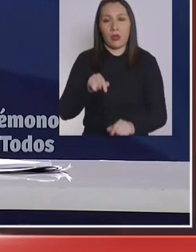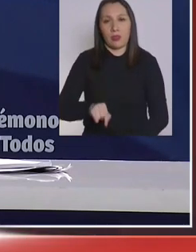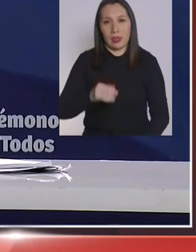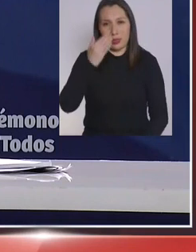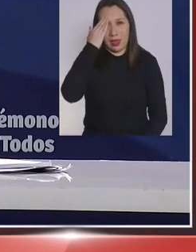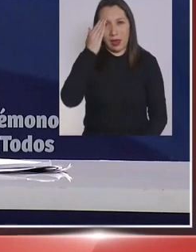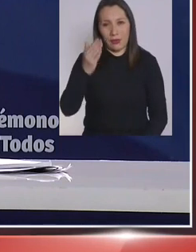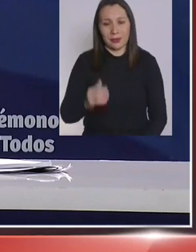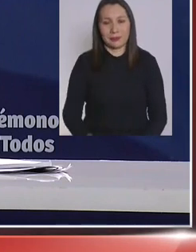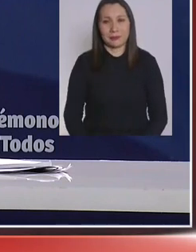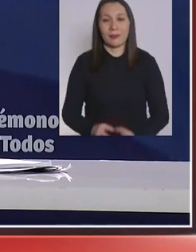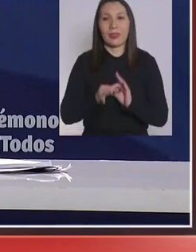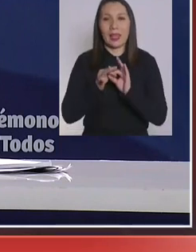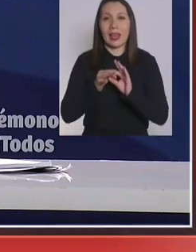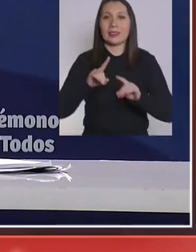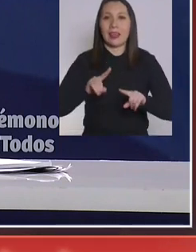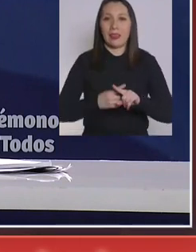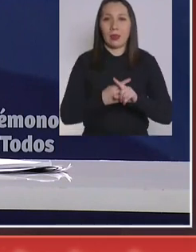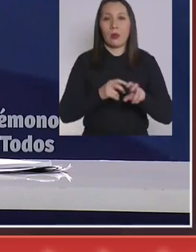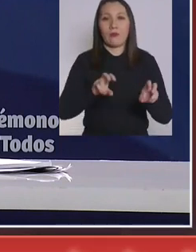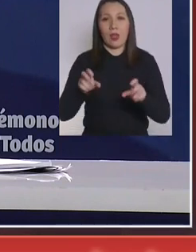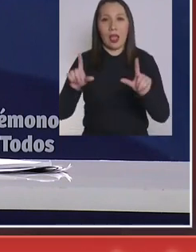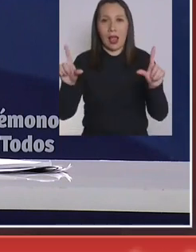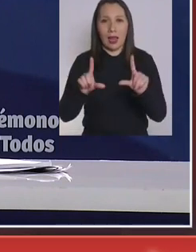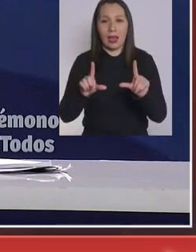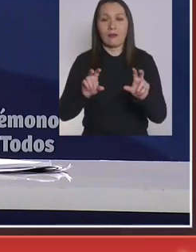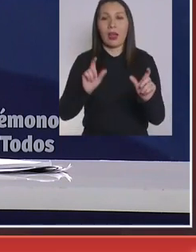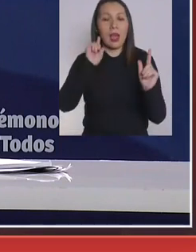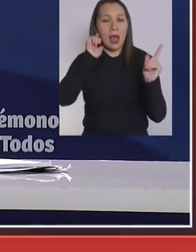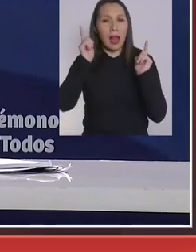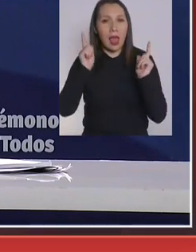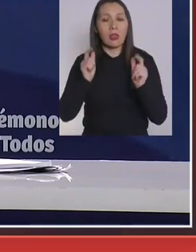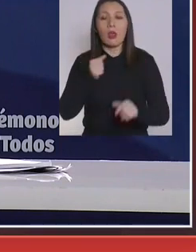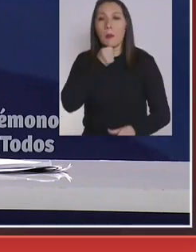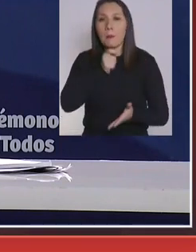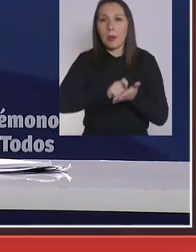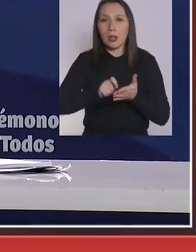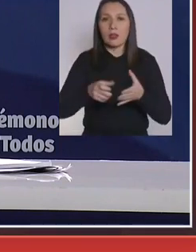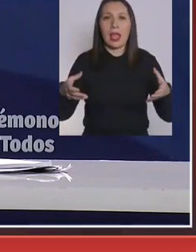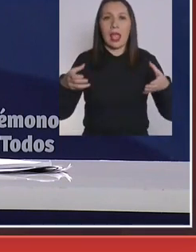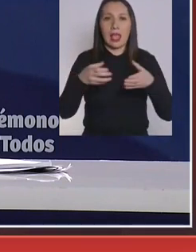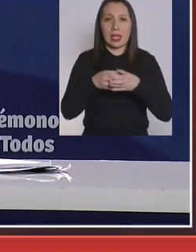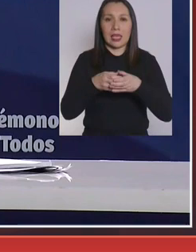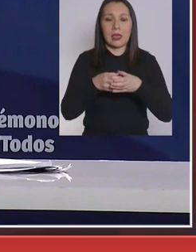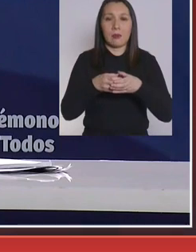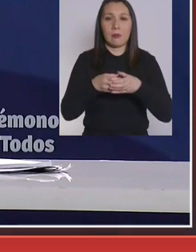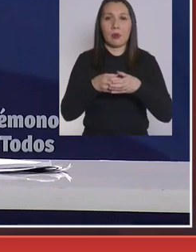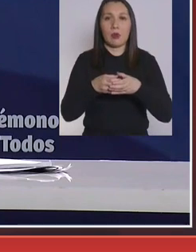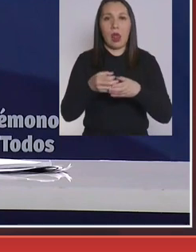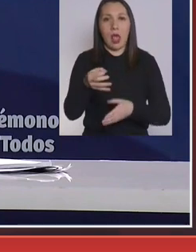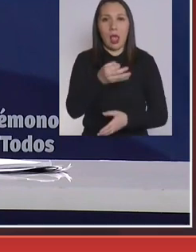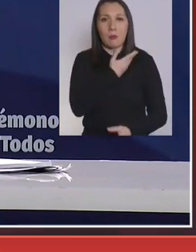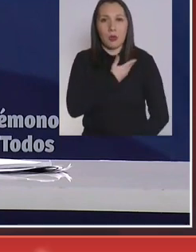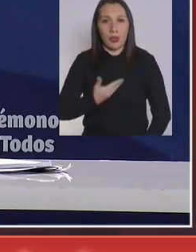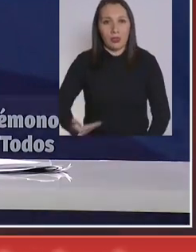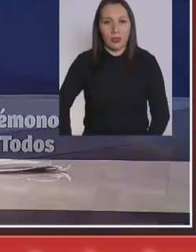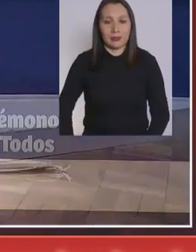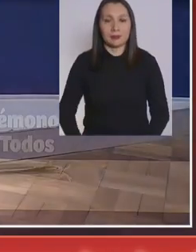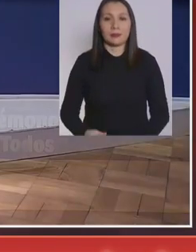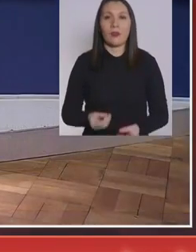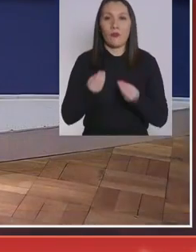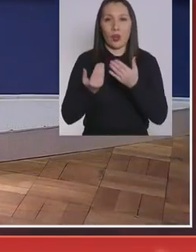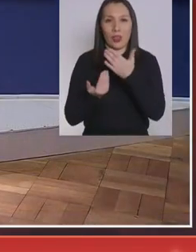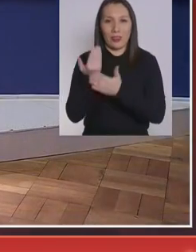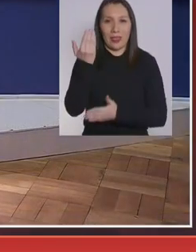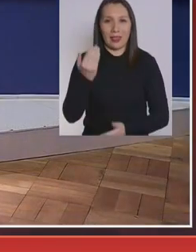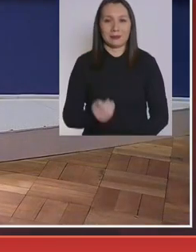día de hoy. Gracias nuevamente a los canales, a las radios, a los periodistas y al equipo de La Moneda. Que